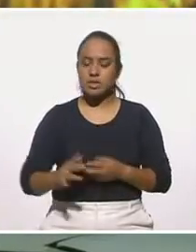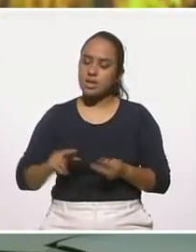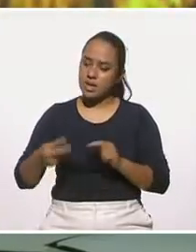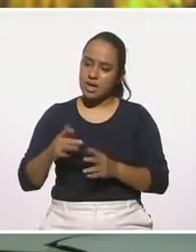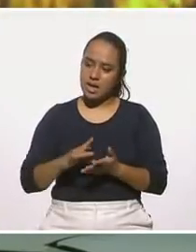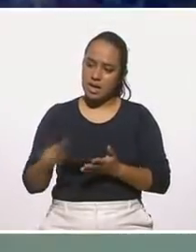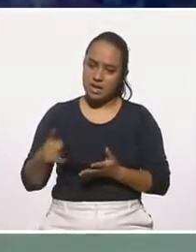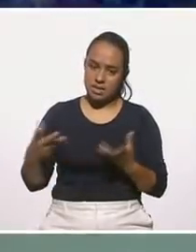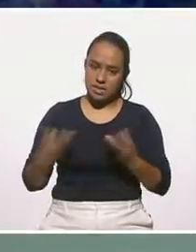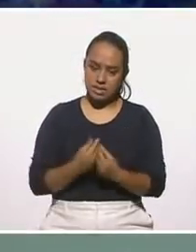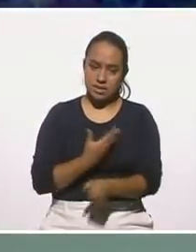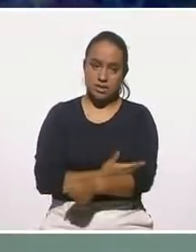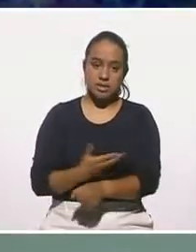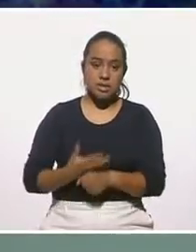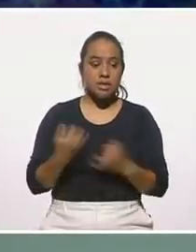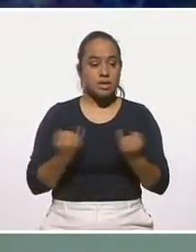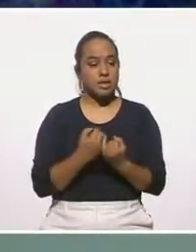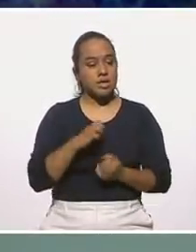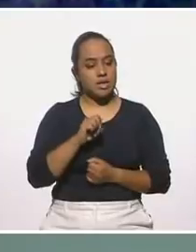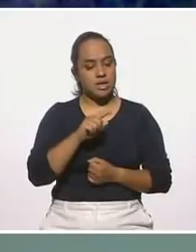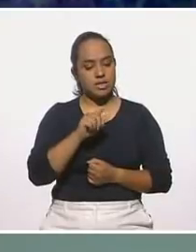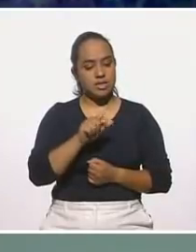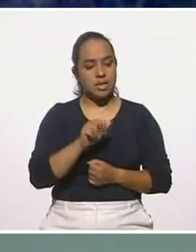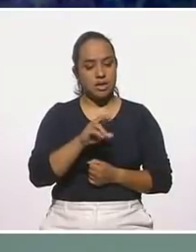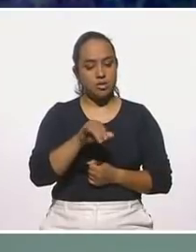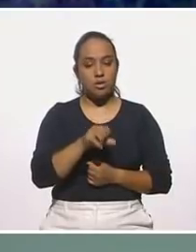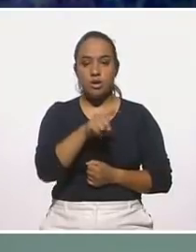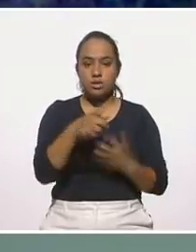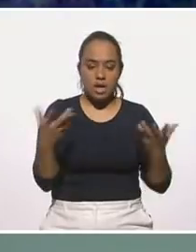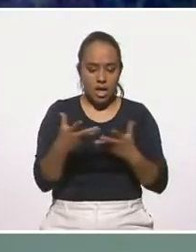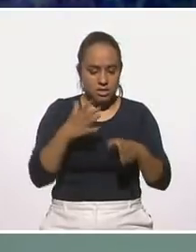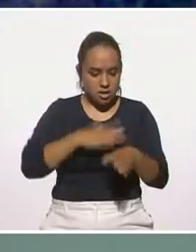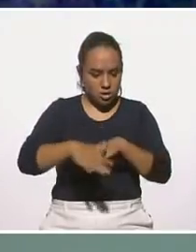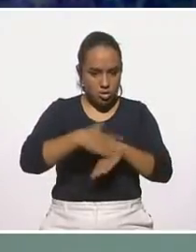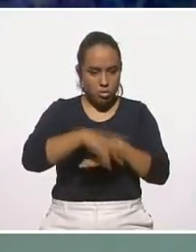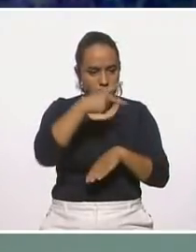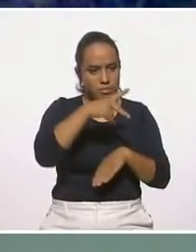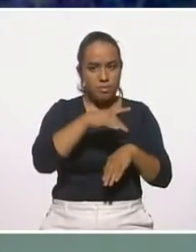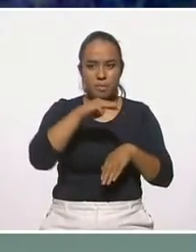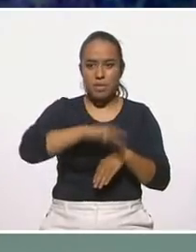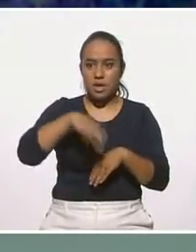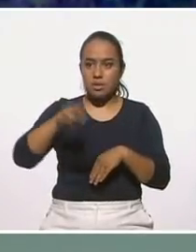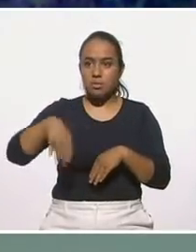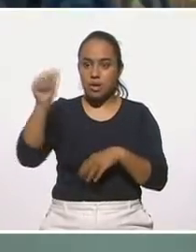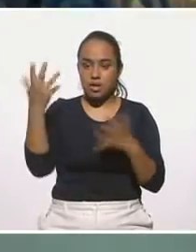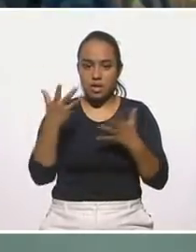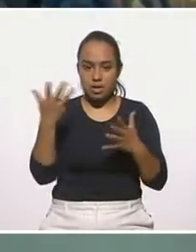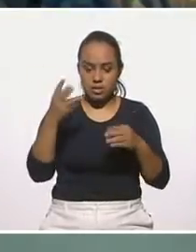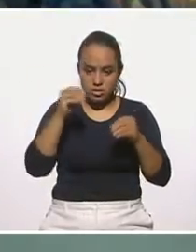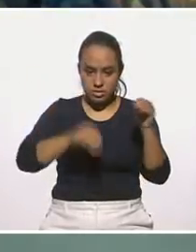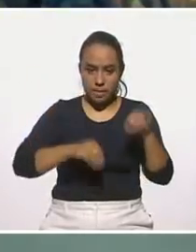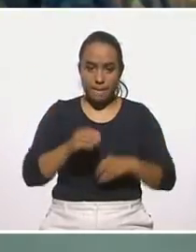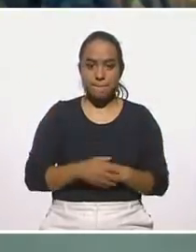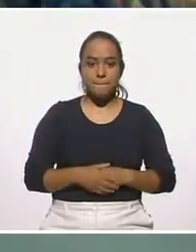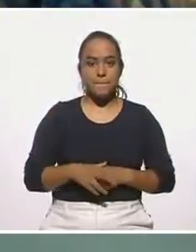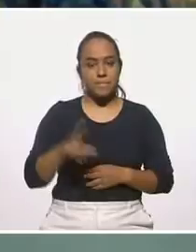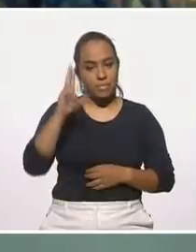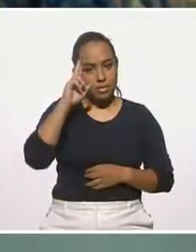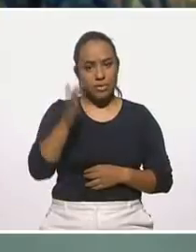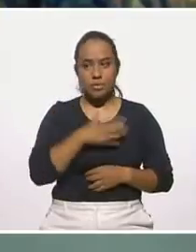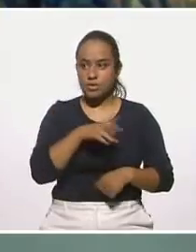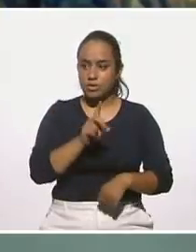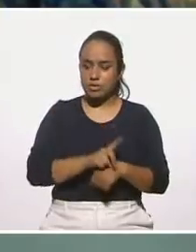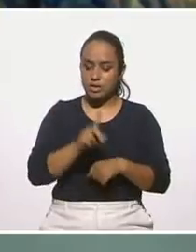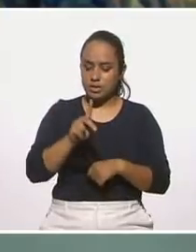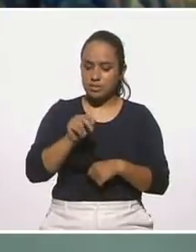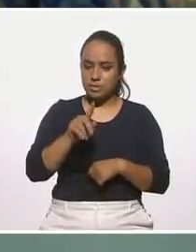por acompañarnos. Y también tenemos a Estela Rojas Aranda, ella es productora de nopal en Milpalta. ¿Qué tal? Buenos días, Pamela,